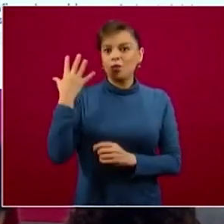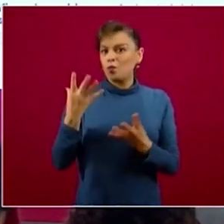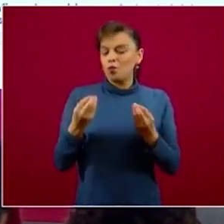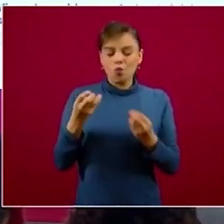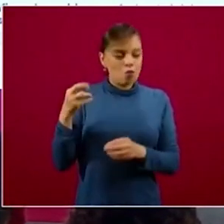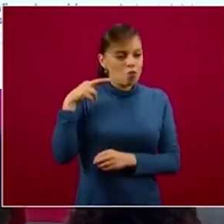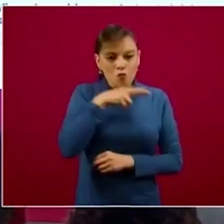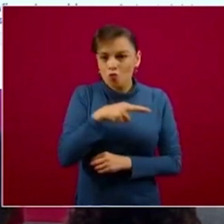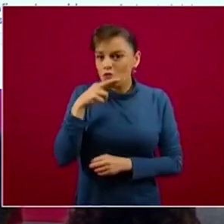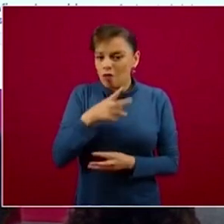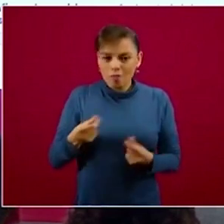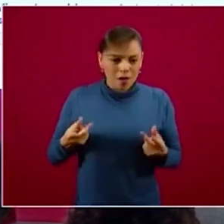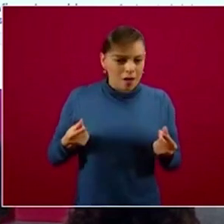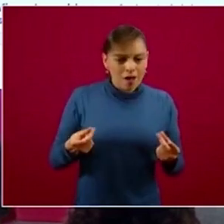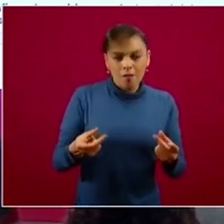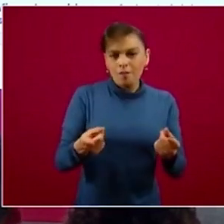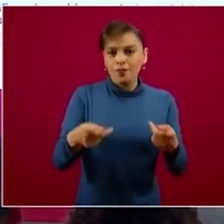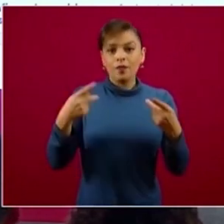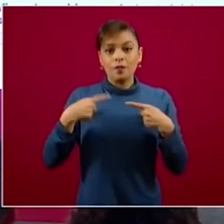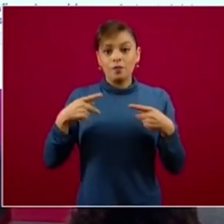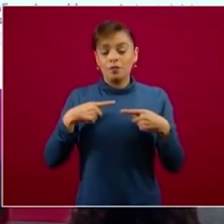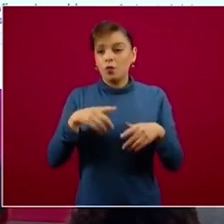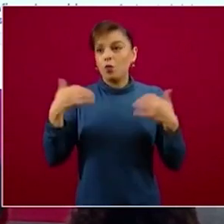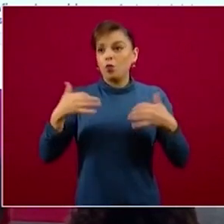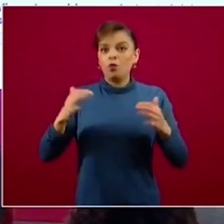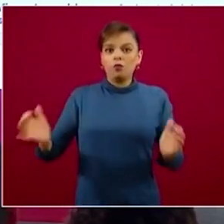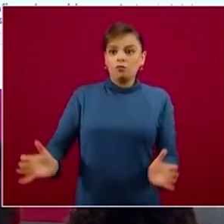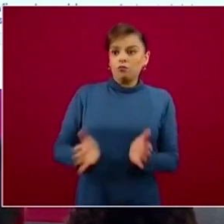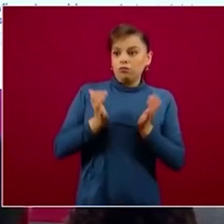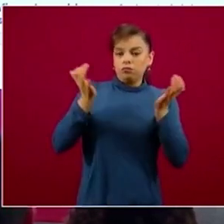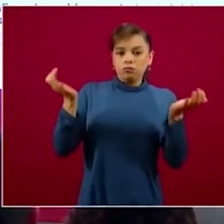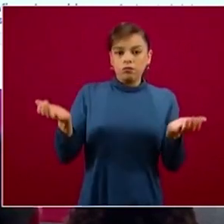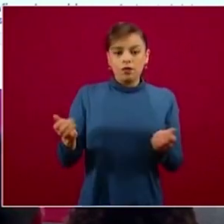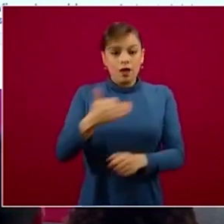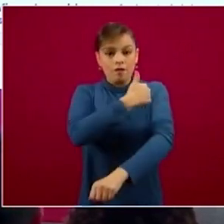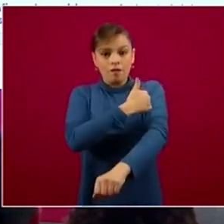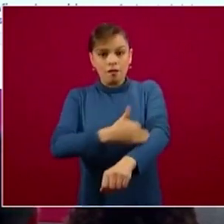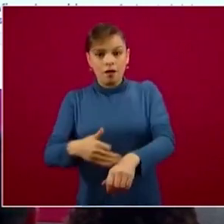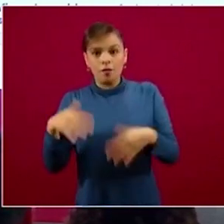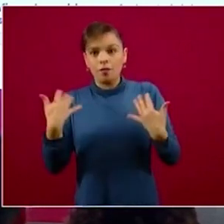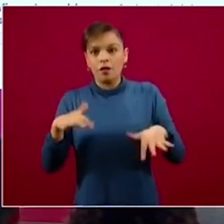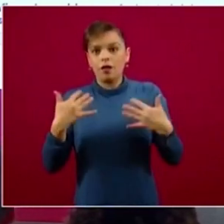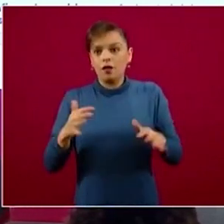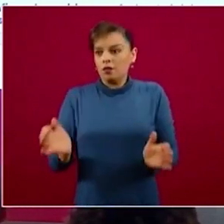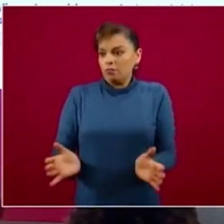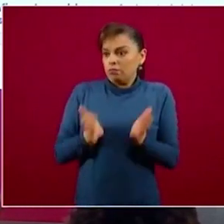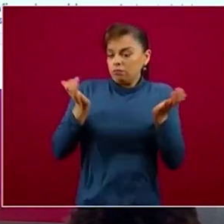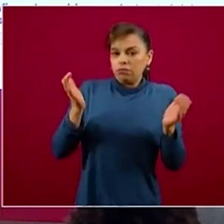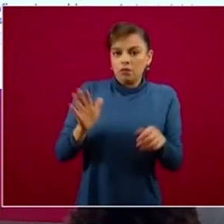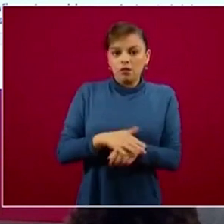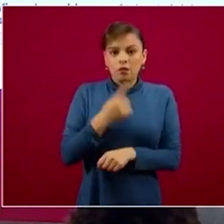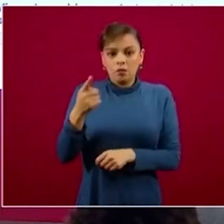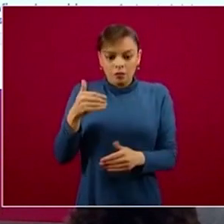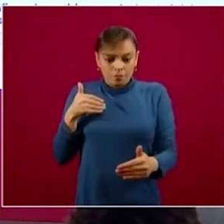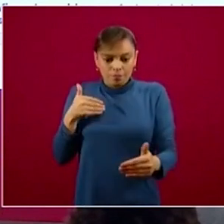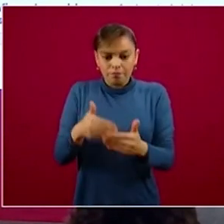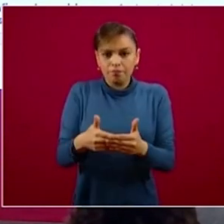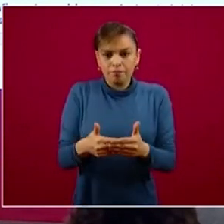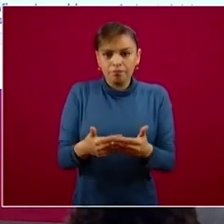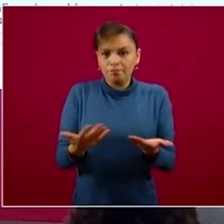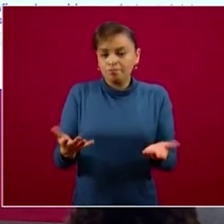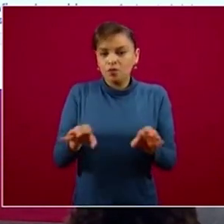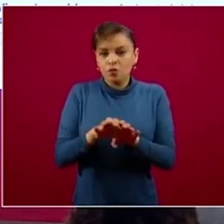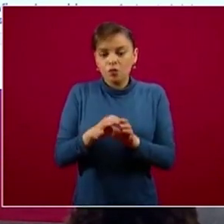y sorprenden a las personas y a las familias cuando se presentan estas manifestaciones, porque queda muy poco tiempo para poder resolver